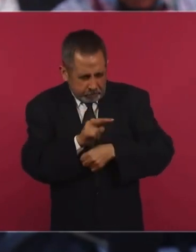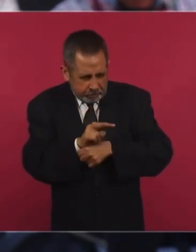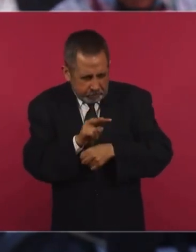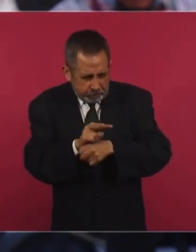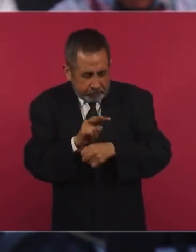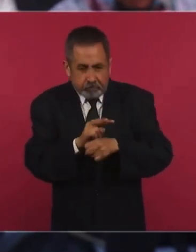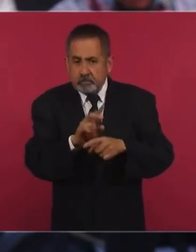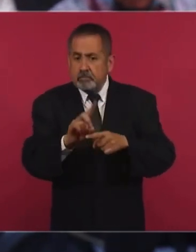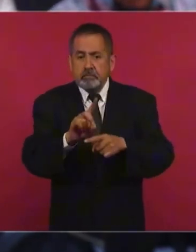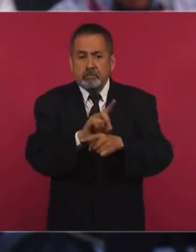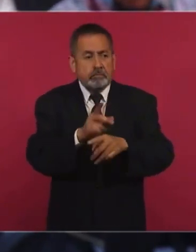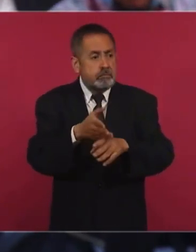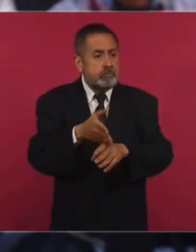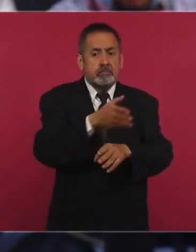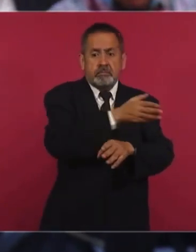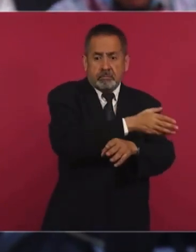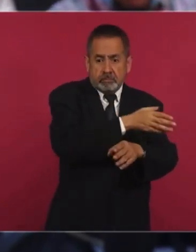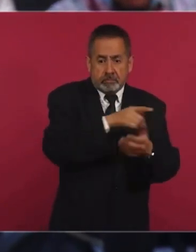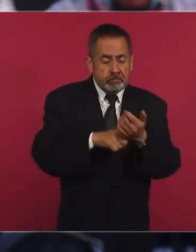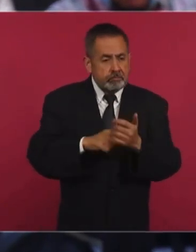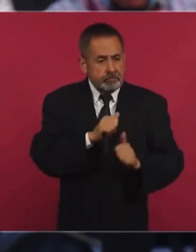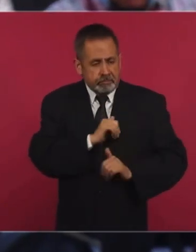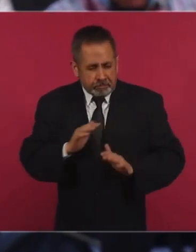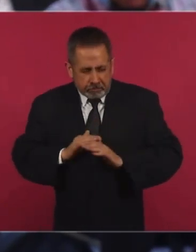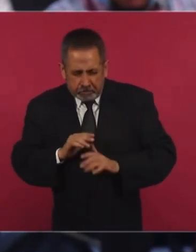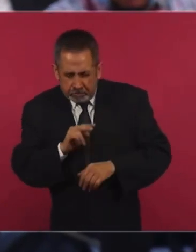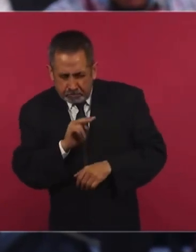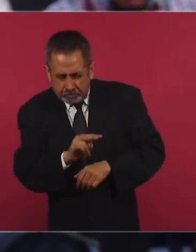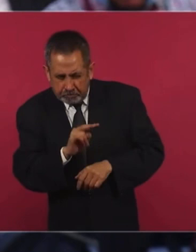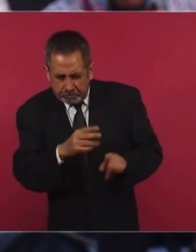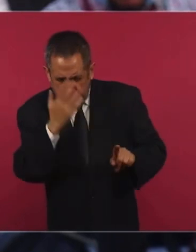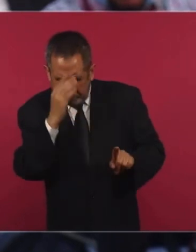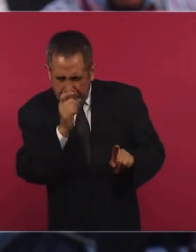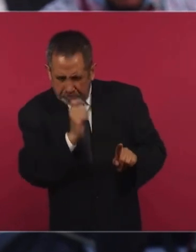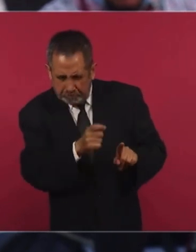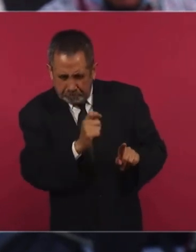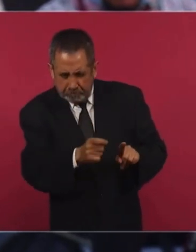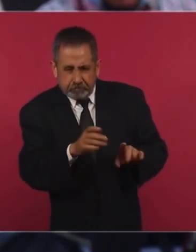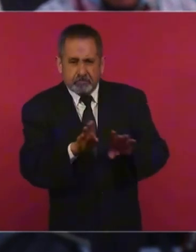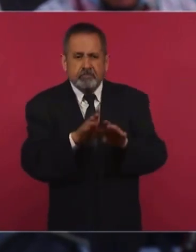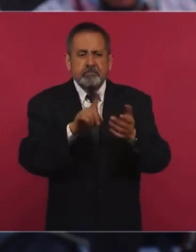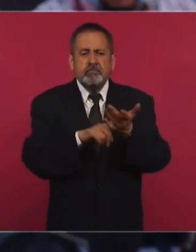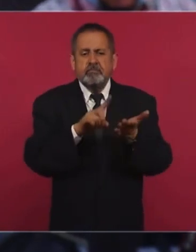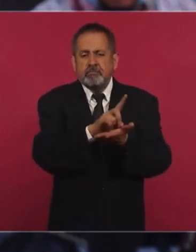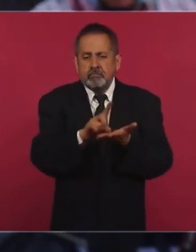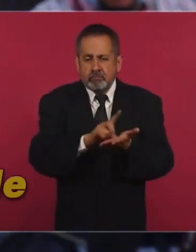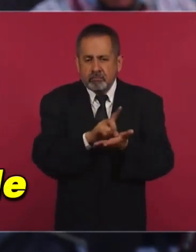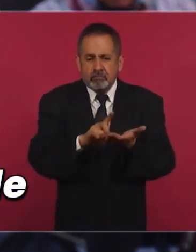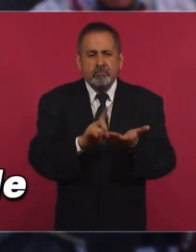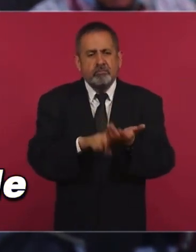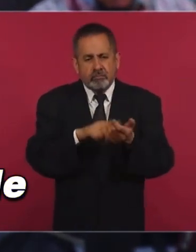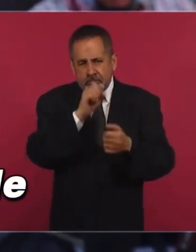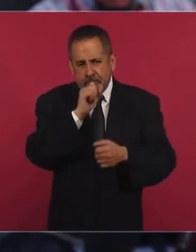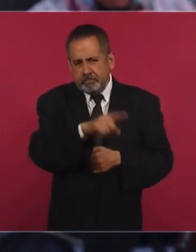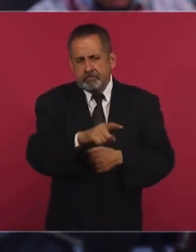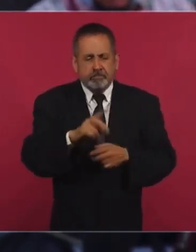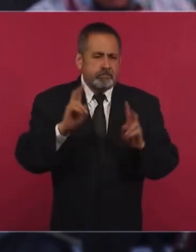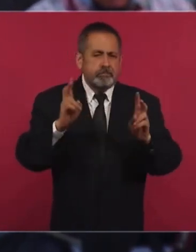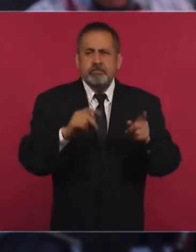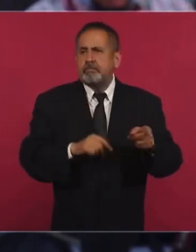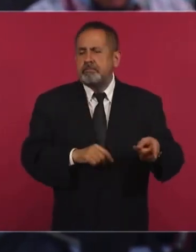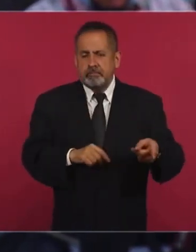Ejército desde tiempo antes de los hechos y sabían qué es lo que estaba sucediendo con el tema de drogas, pero también con el tema de estas